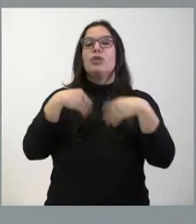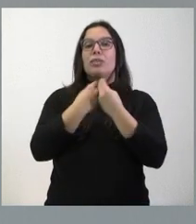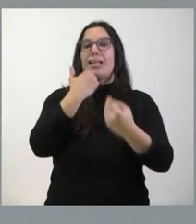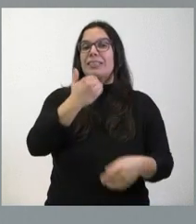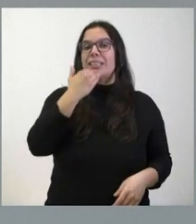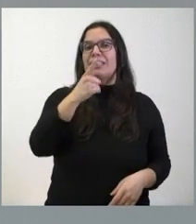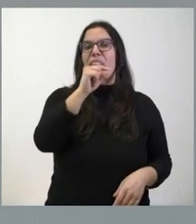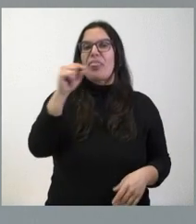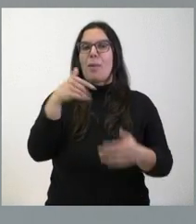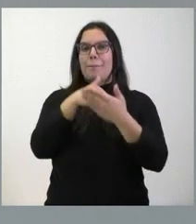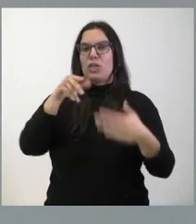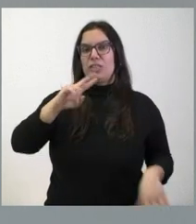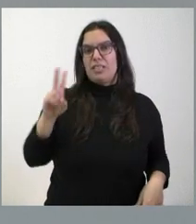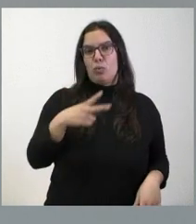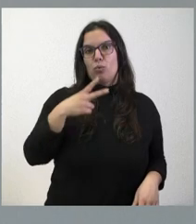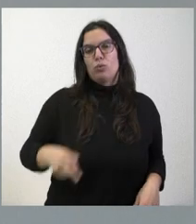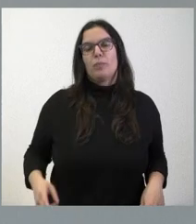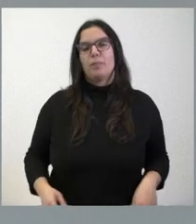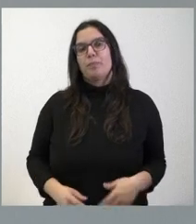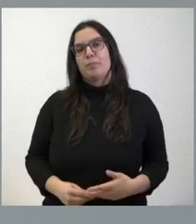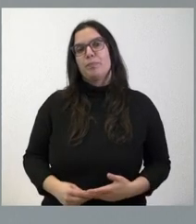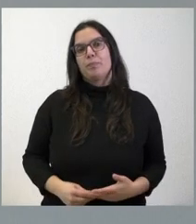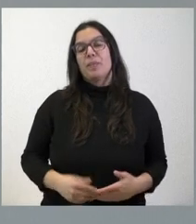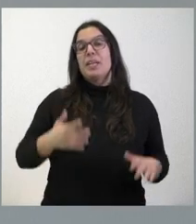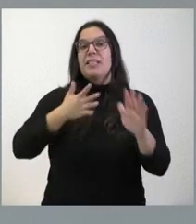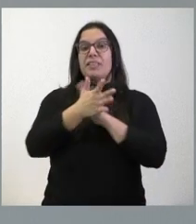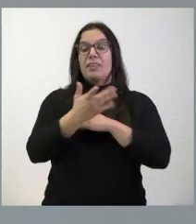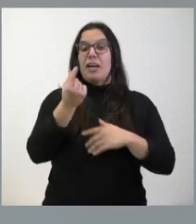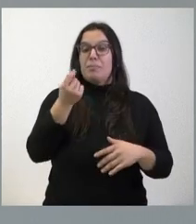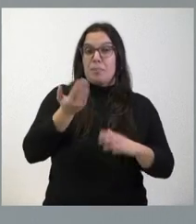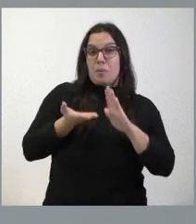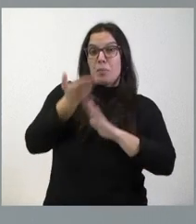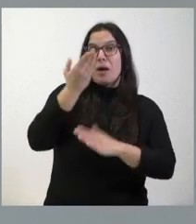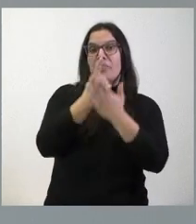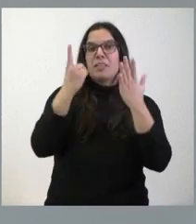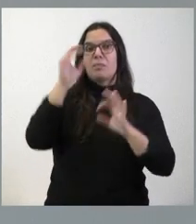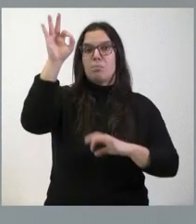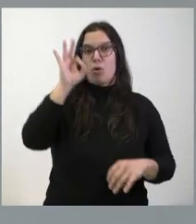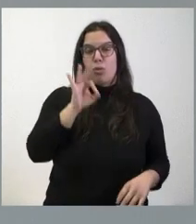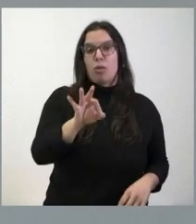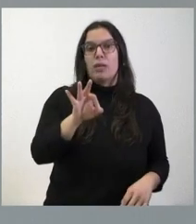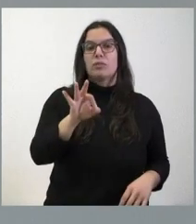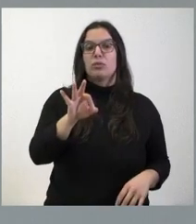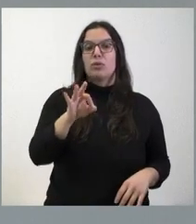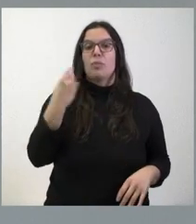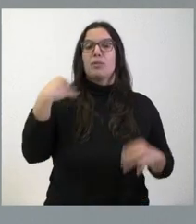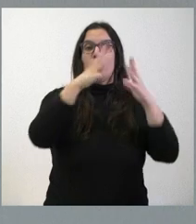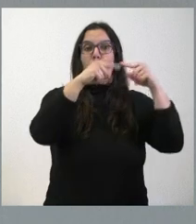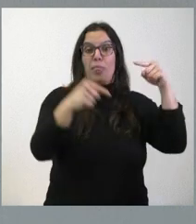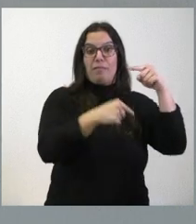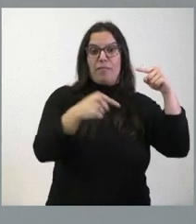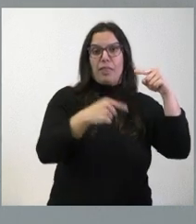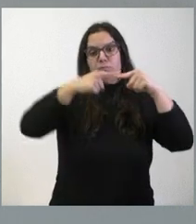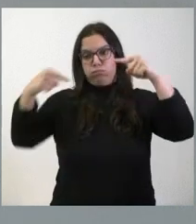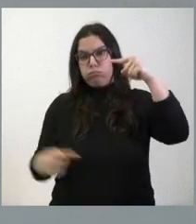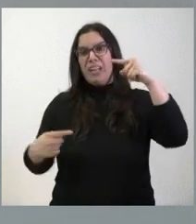100 millones de euros. Estamos hablando de un incremento del 16% del déficit de explotación y, por tanto, de la